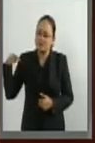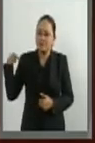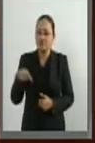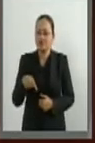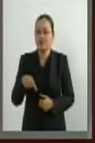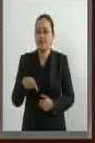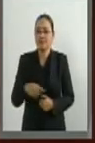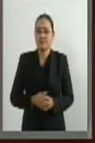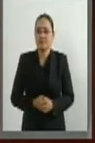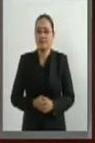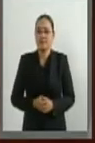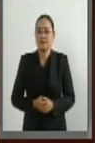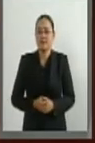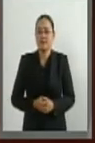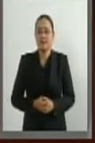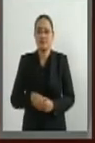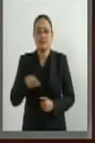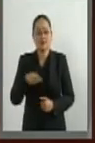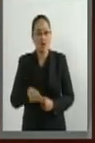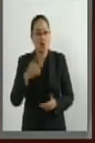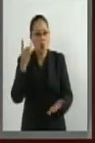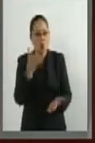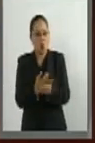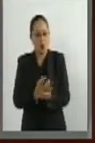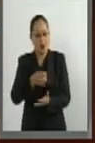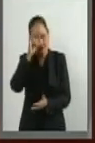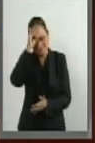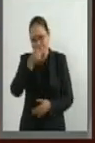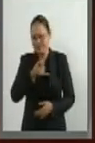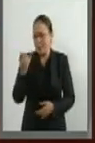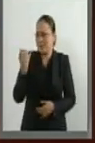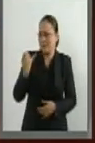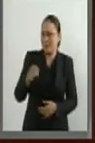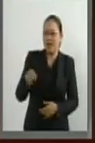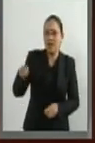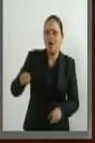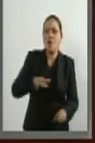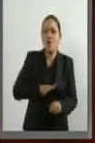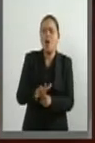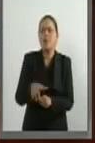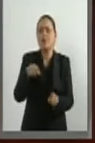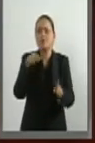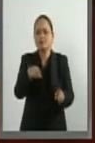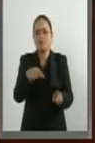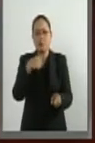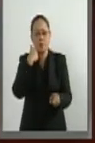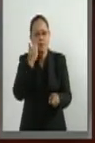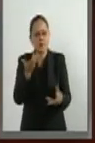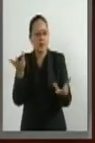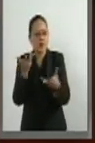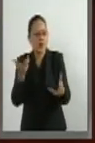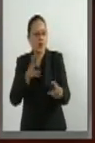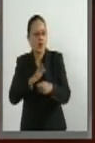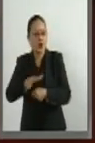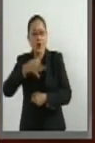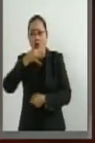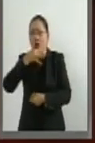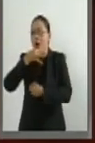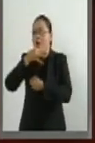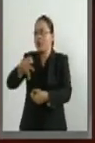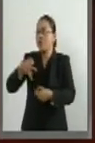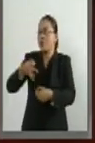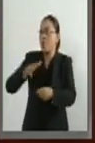Aquí, aquí la única estupidez sería adelantar y anunciar la